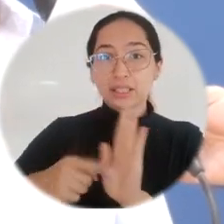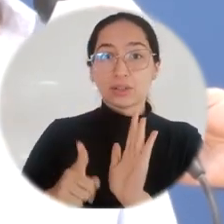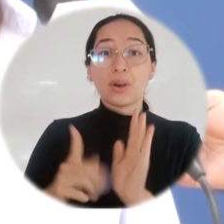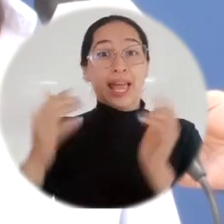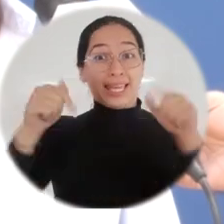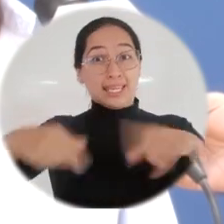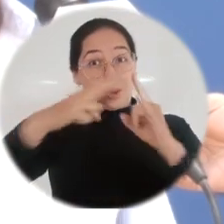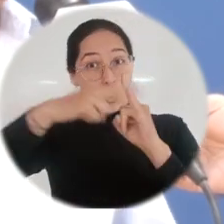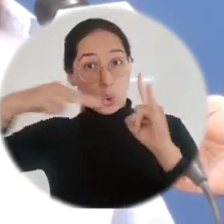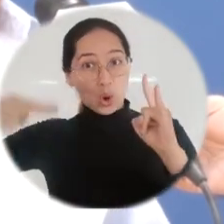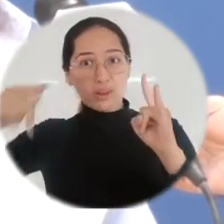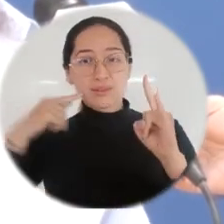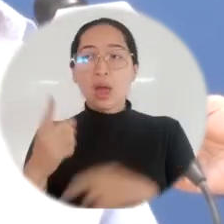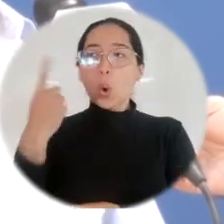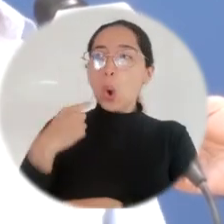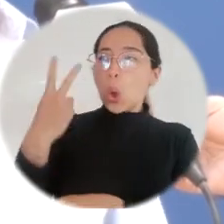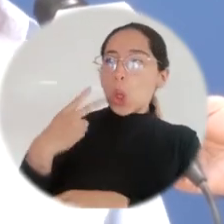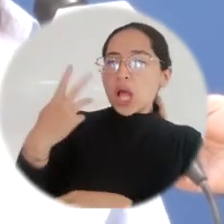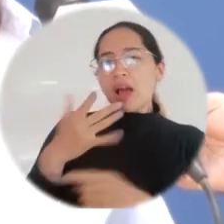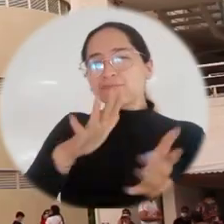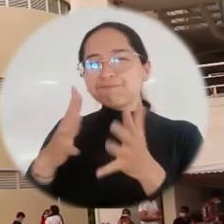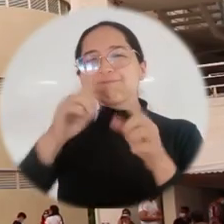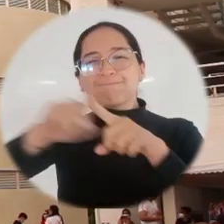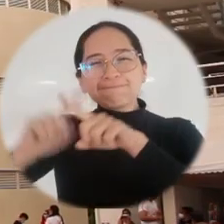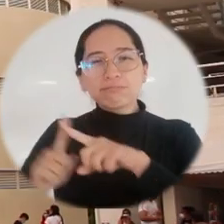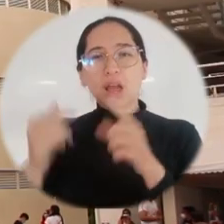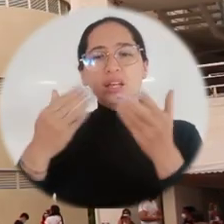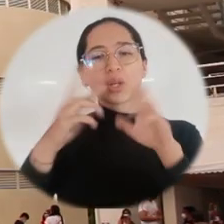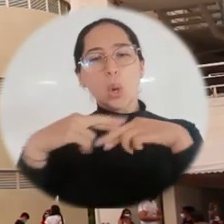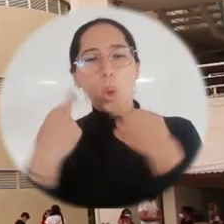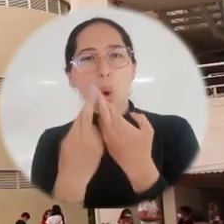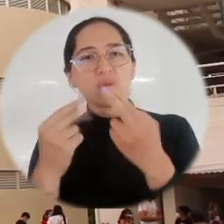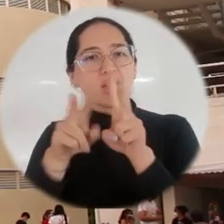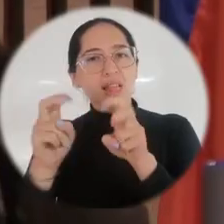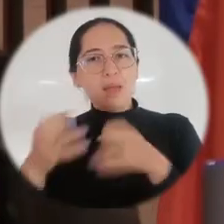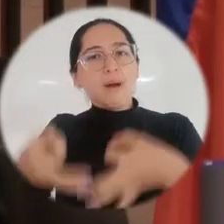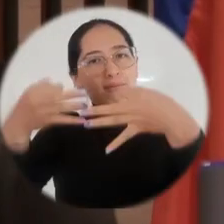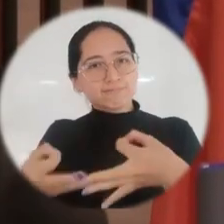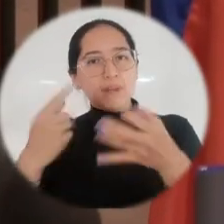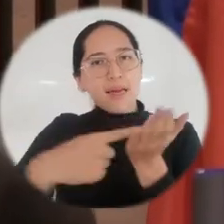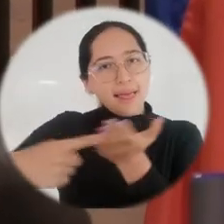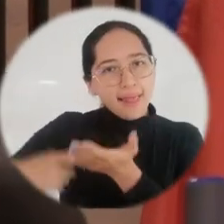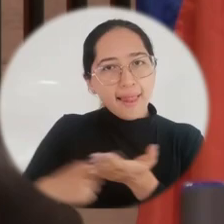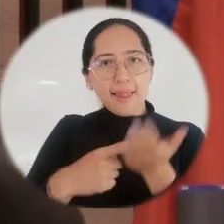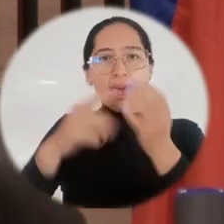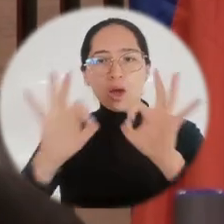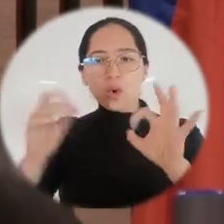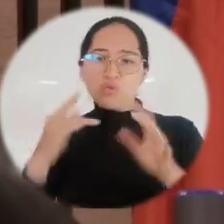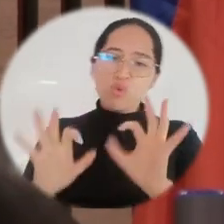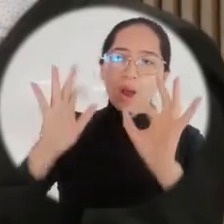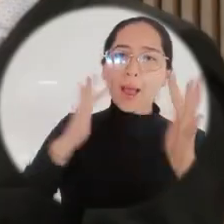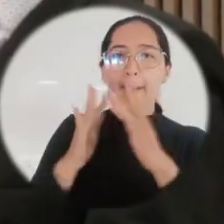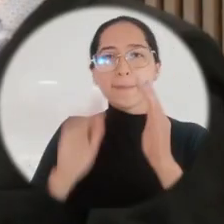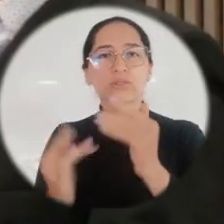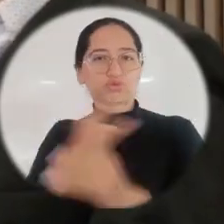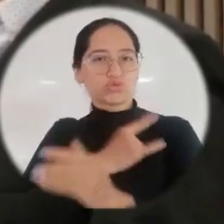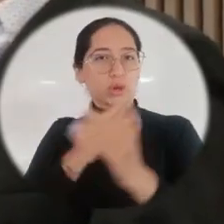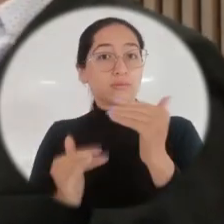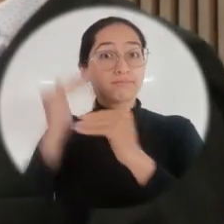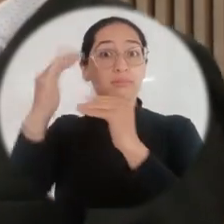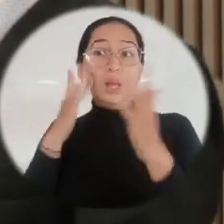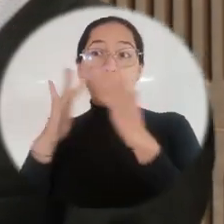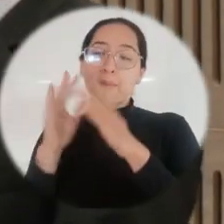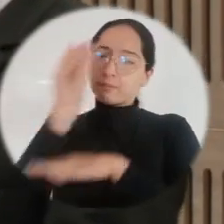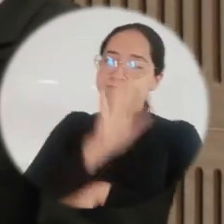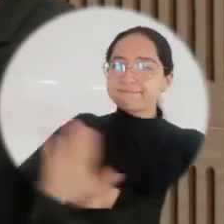generación de calidad en la educación superior. Para Uni Magdalena fue clave recibir durante varios días distintas reuniones donde se dialogó sobre